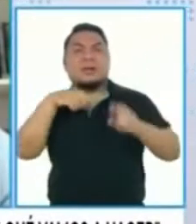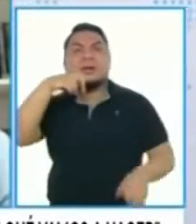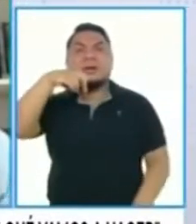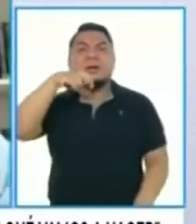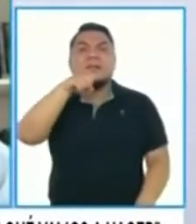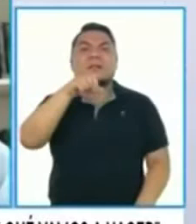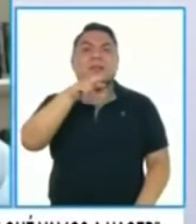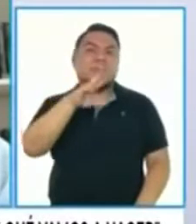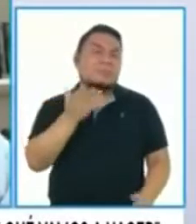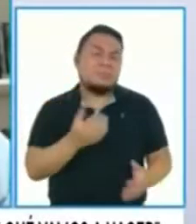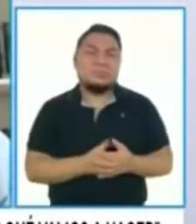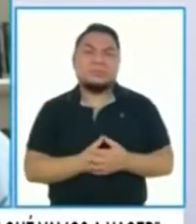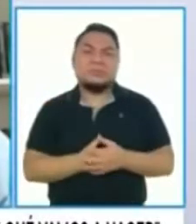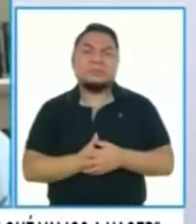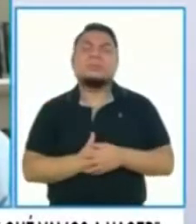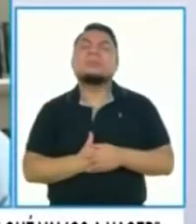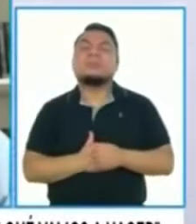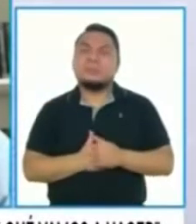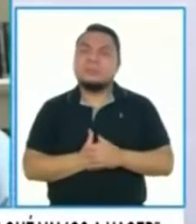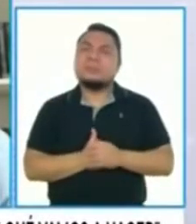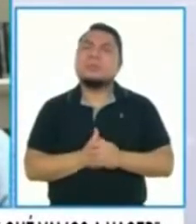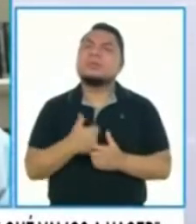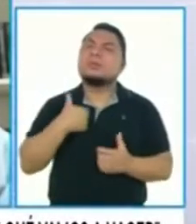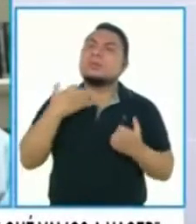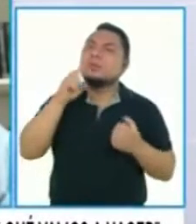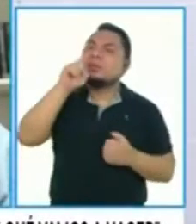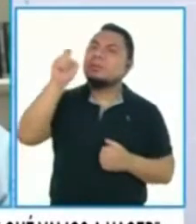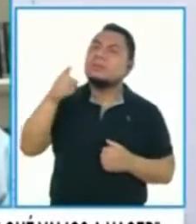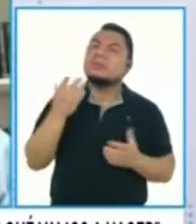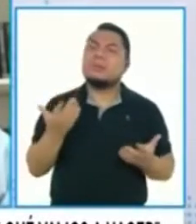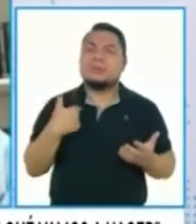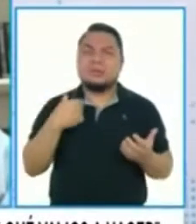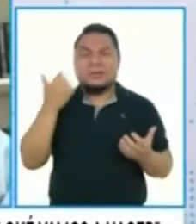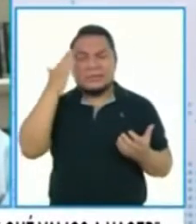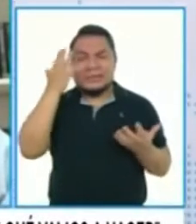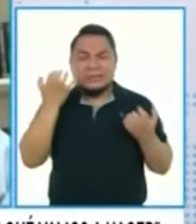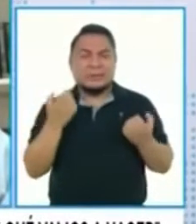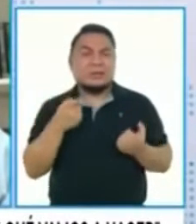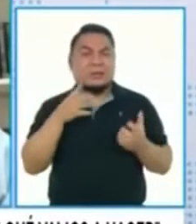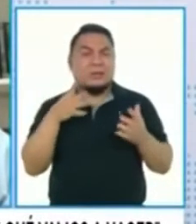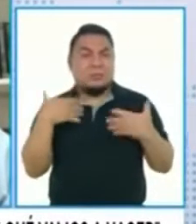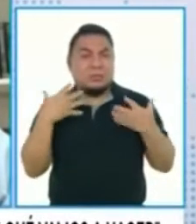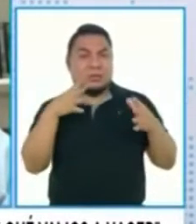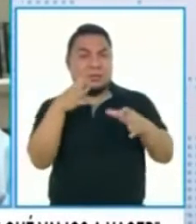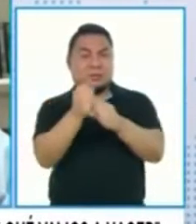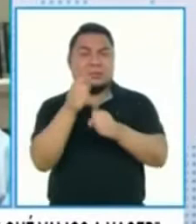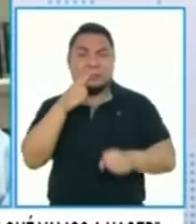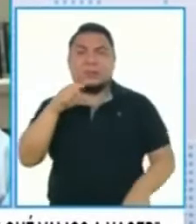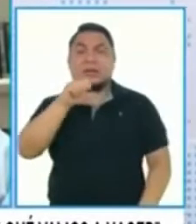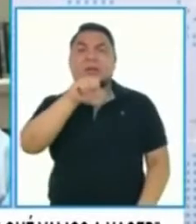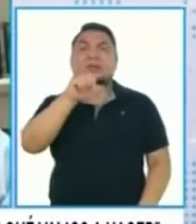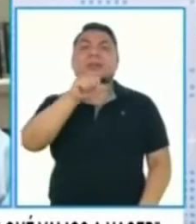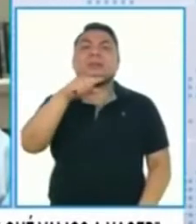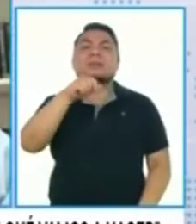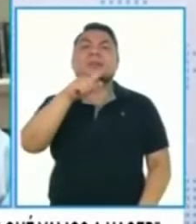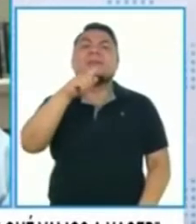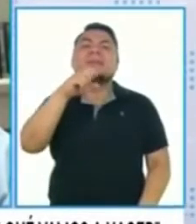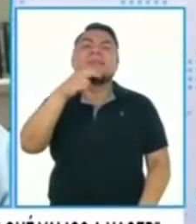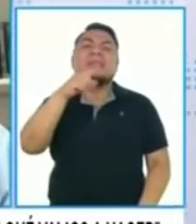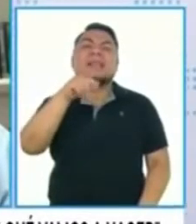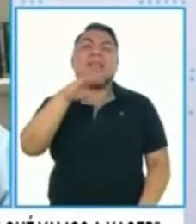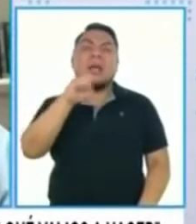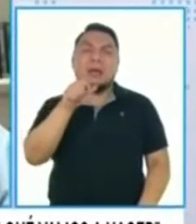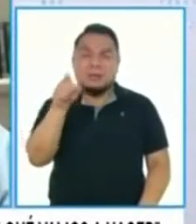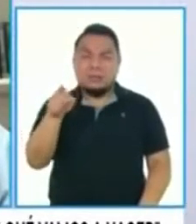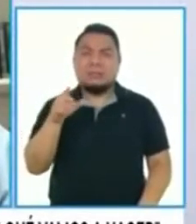Sobre lo que ha pasado. Sí, yo lo que decía también, que si podría ser posible, que se retome la de AstraZeneca también, ¿no? Si bien